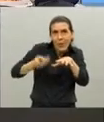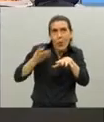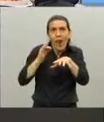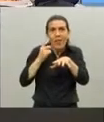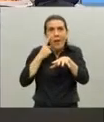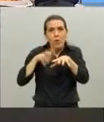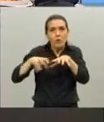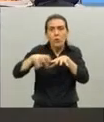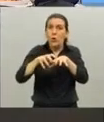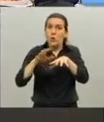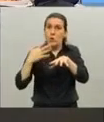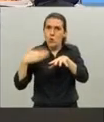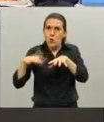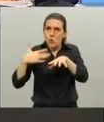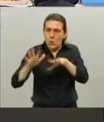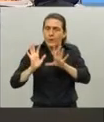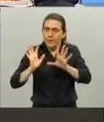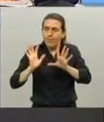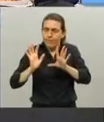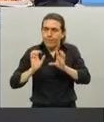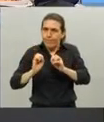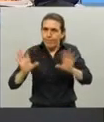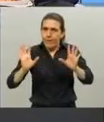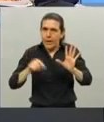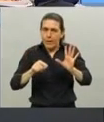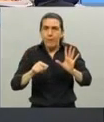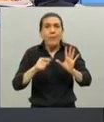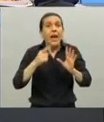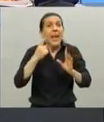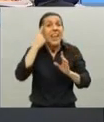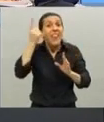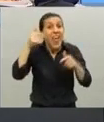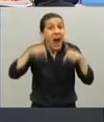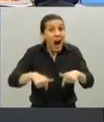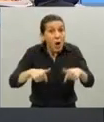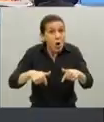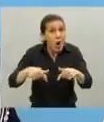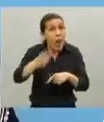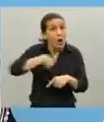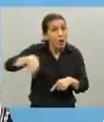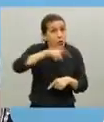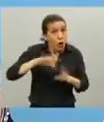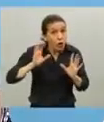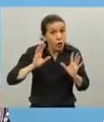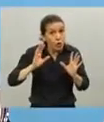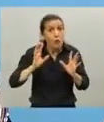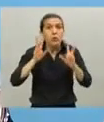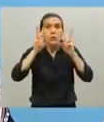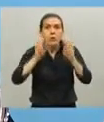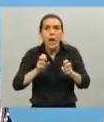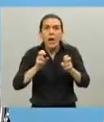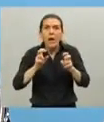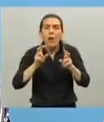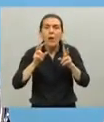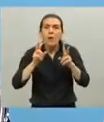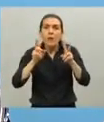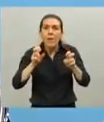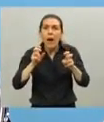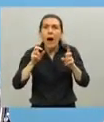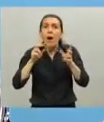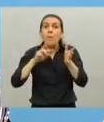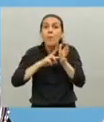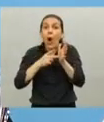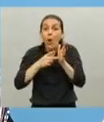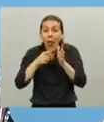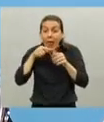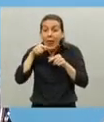Con lo cual, nosotros ahora, la idea que tenemos es abordar el problema exactamente allí donde